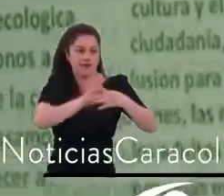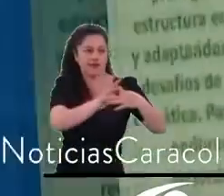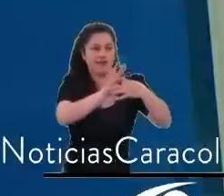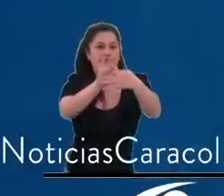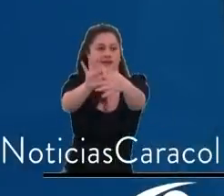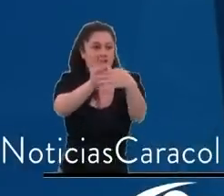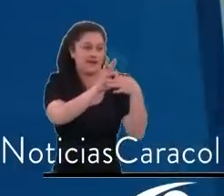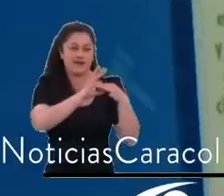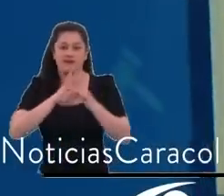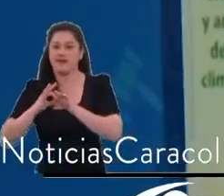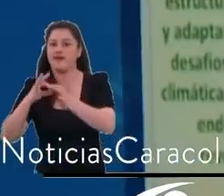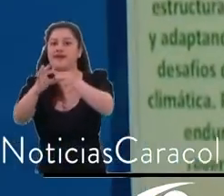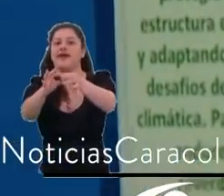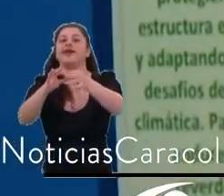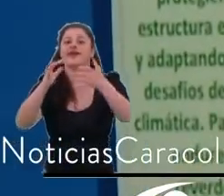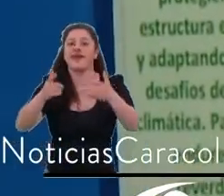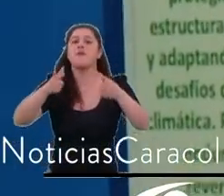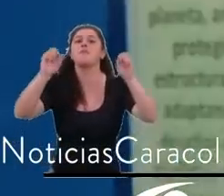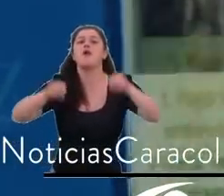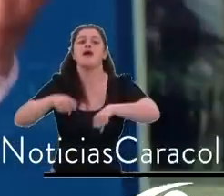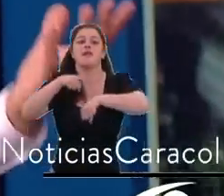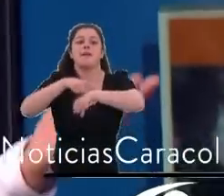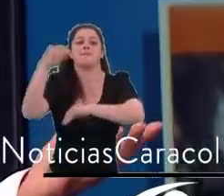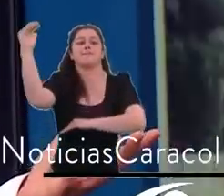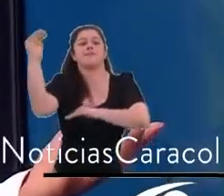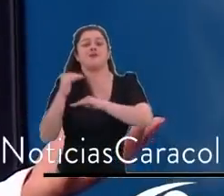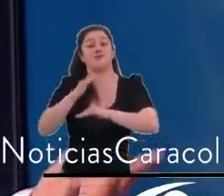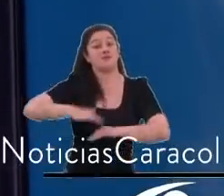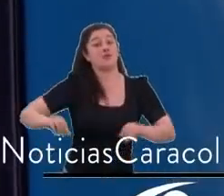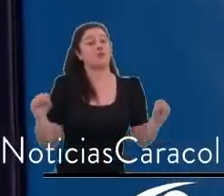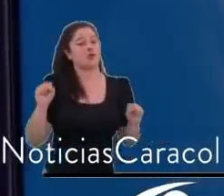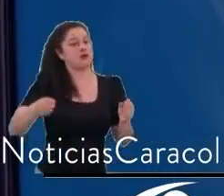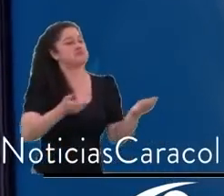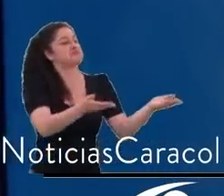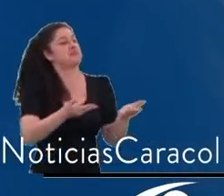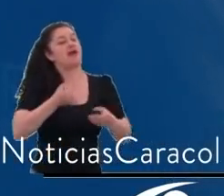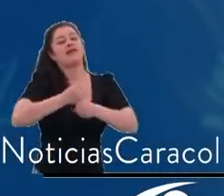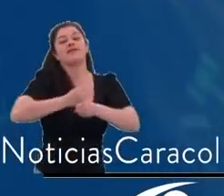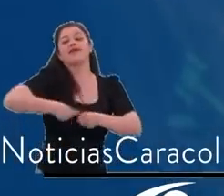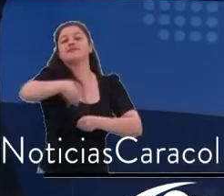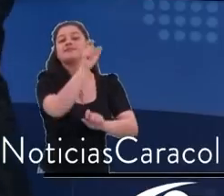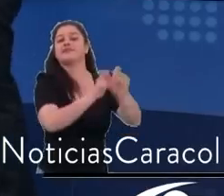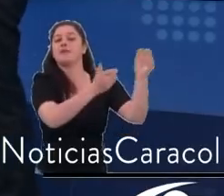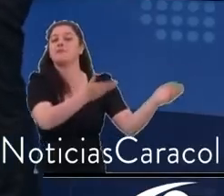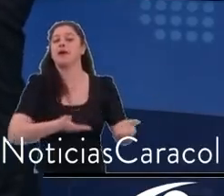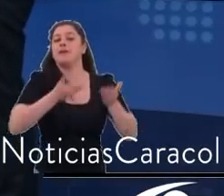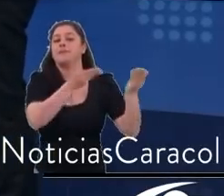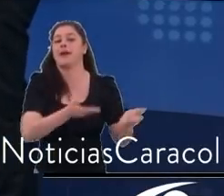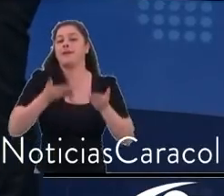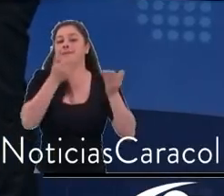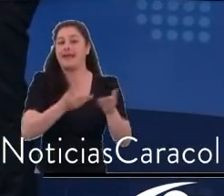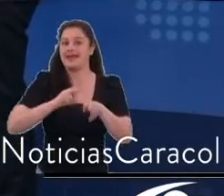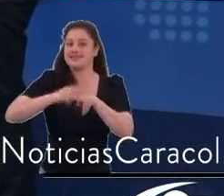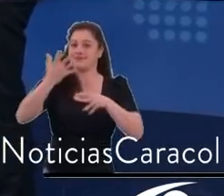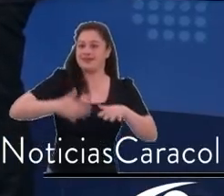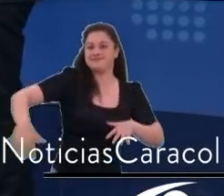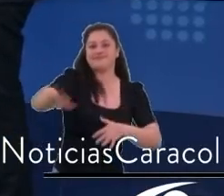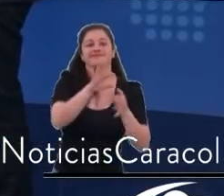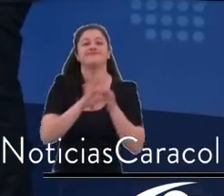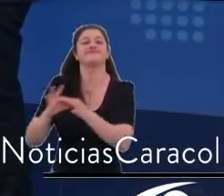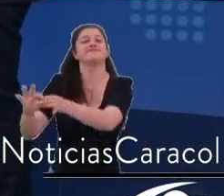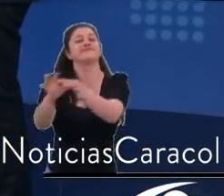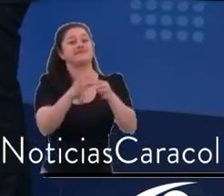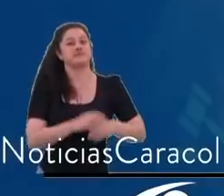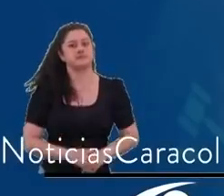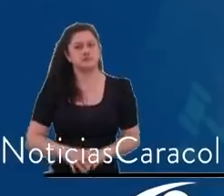con servicios más cerquita dentro de Bogotá, pero también integrada con la región metropolitana. Alcaldesa, se van a venir una avalancha de demandas, usted